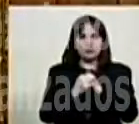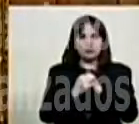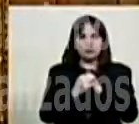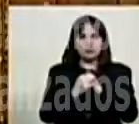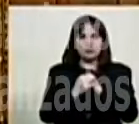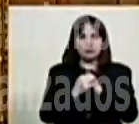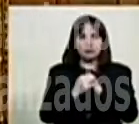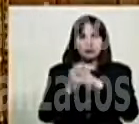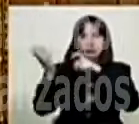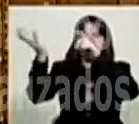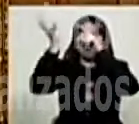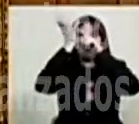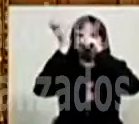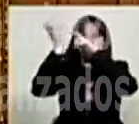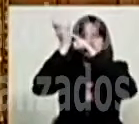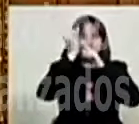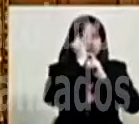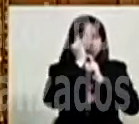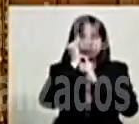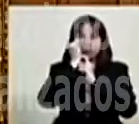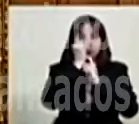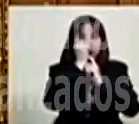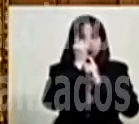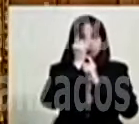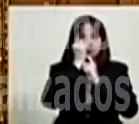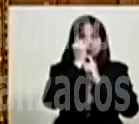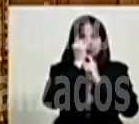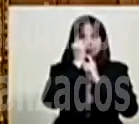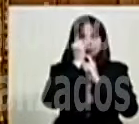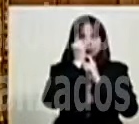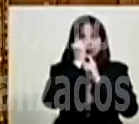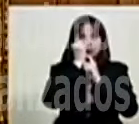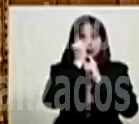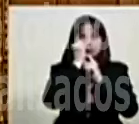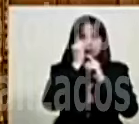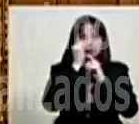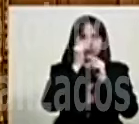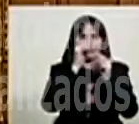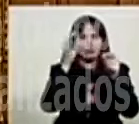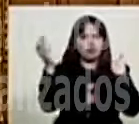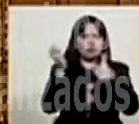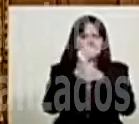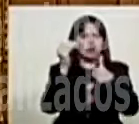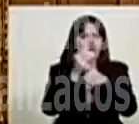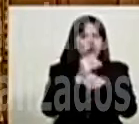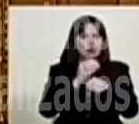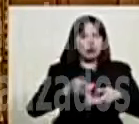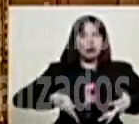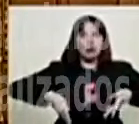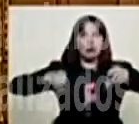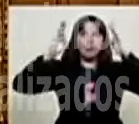Este dron fue ubicado en el Centro Empresarial Cipreses.